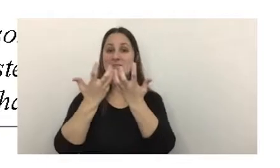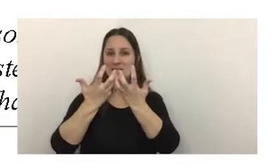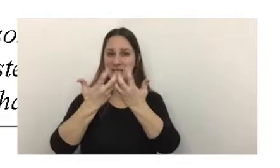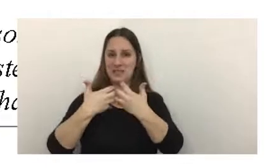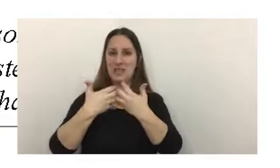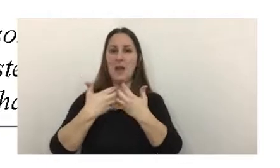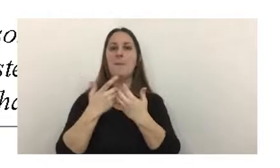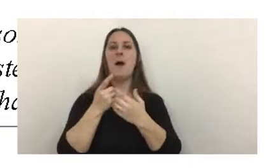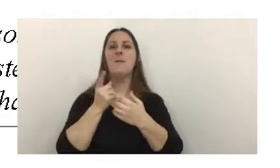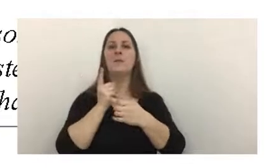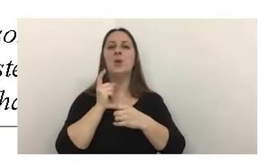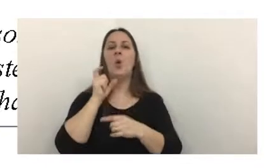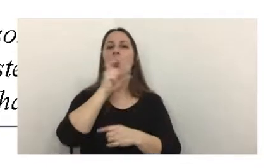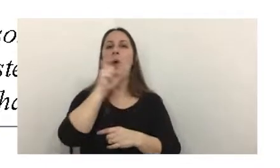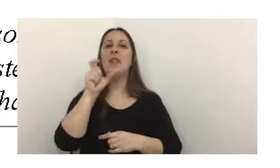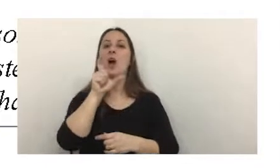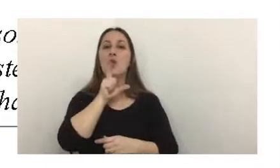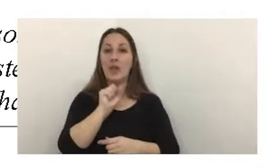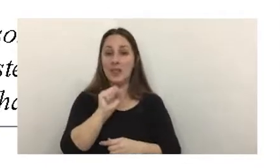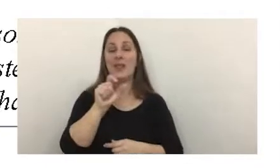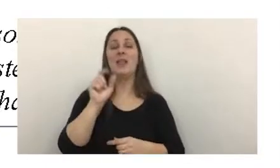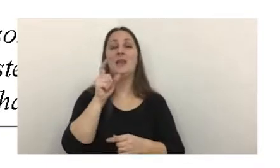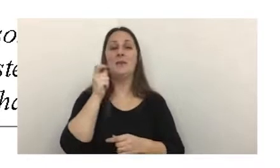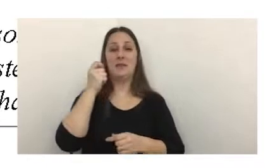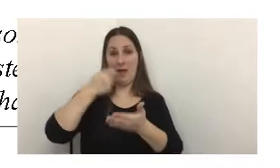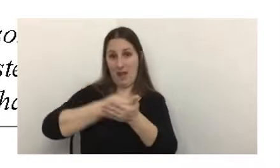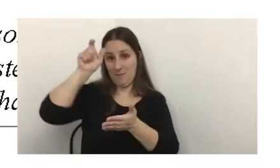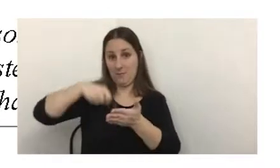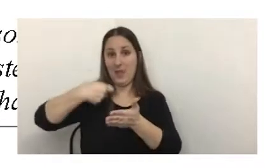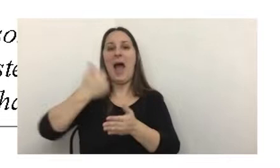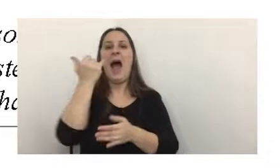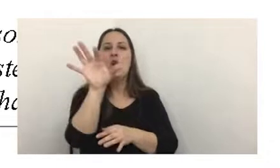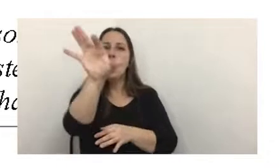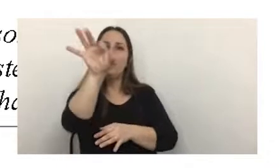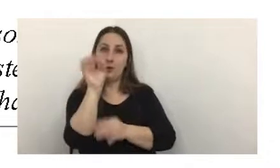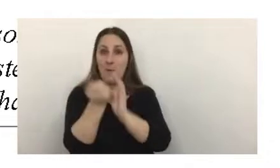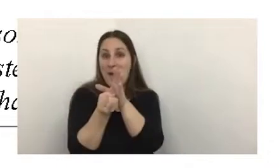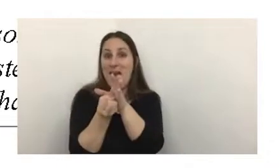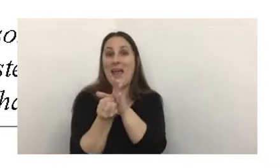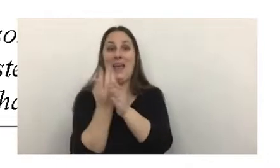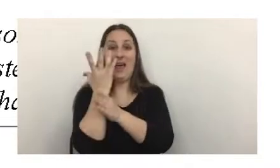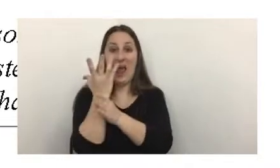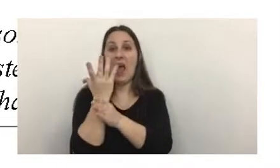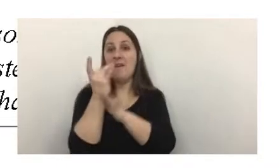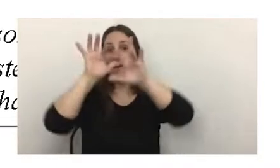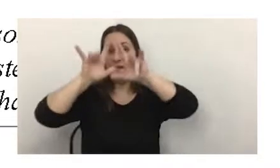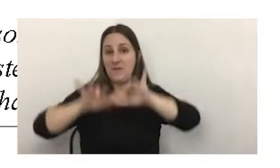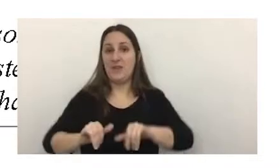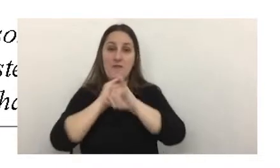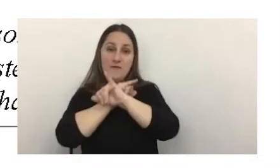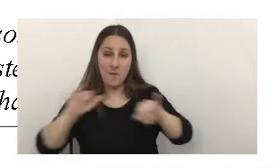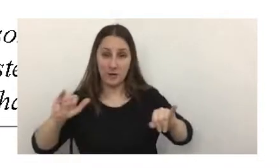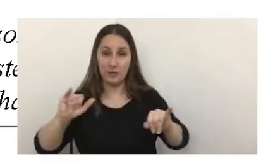cuenta corriente tributaria, donde hay una opción para generar los datos dentro del